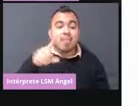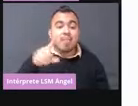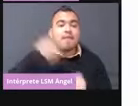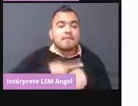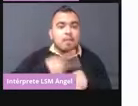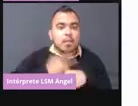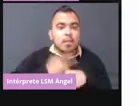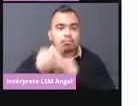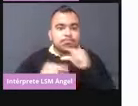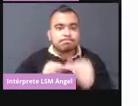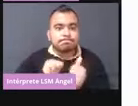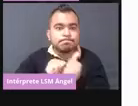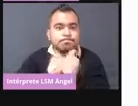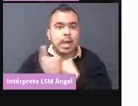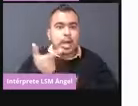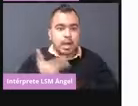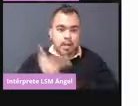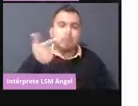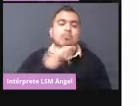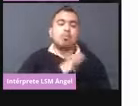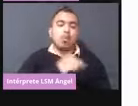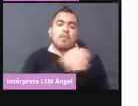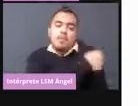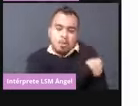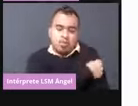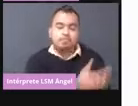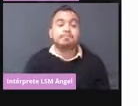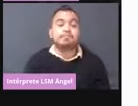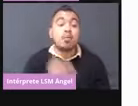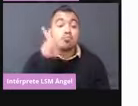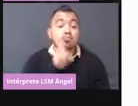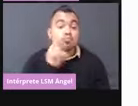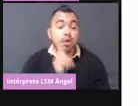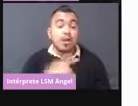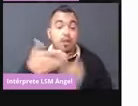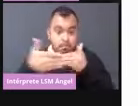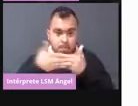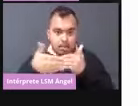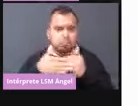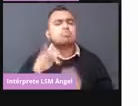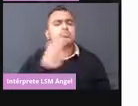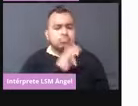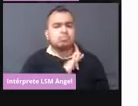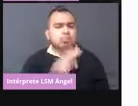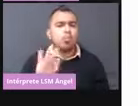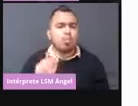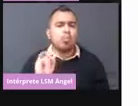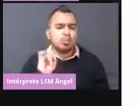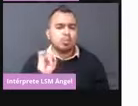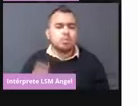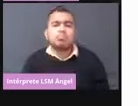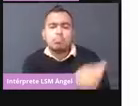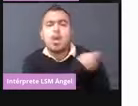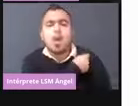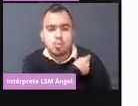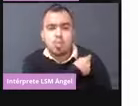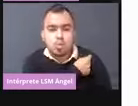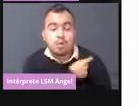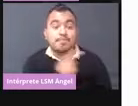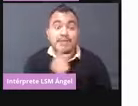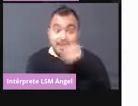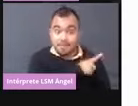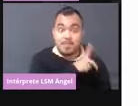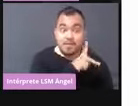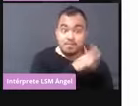Aquí las mujeres en estado de embarazo pueden recibir la vacuna, a diferencia de la Pfizer, que es la